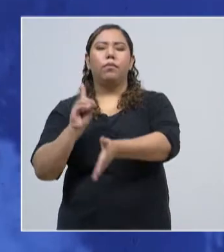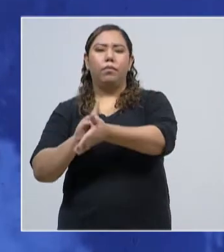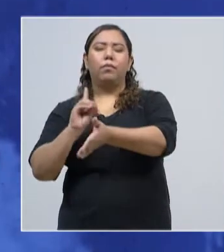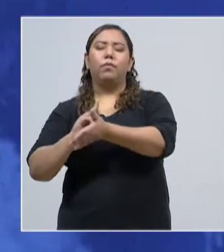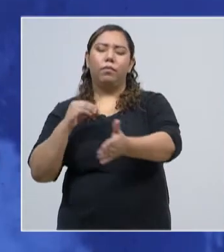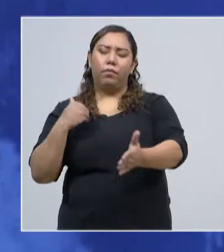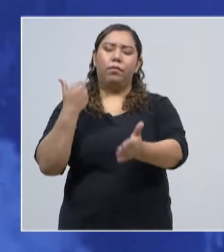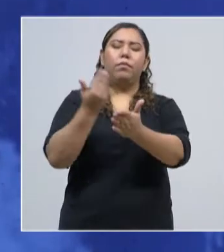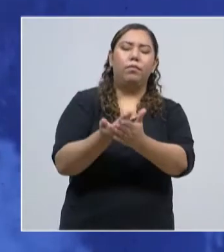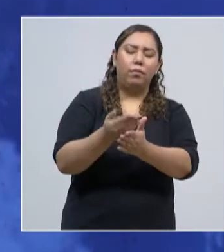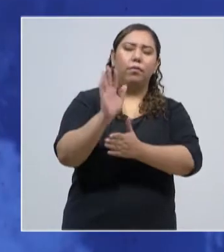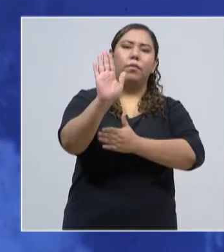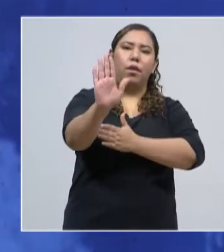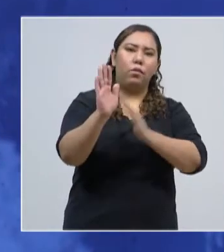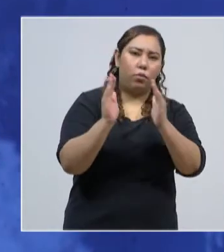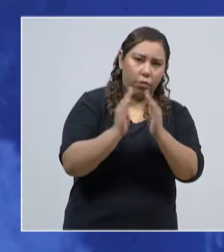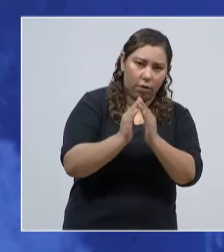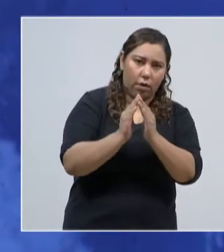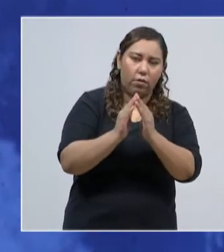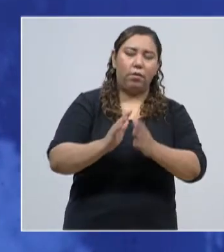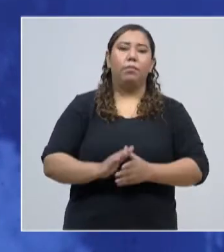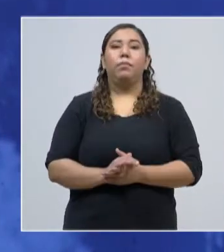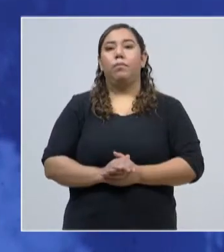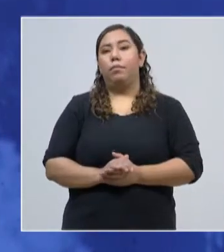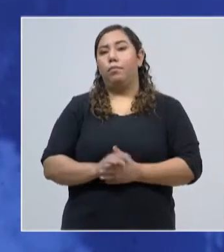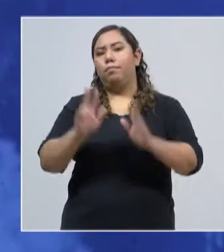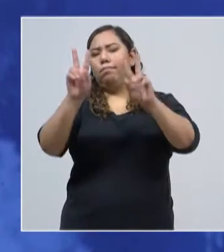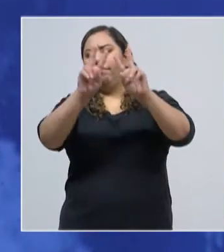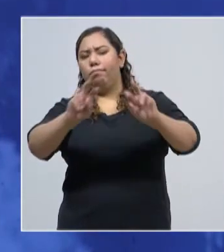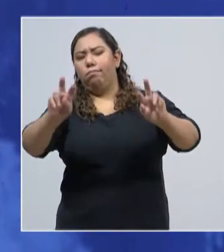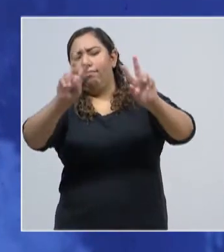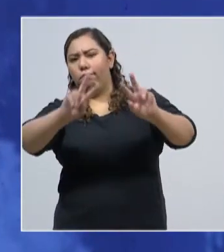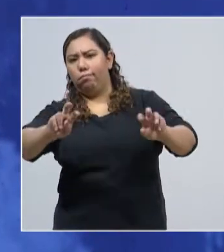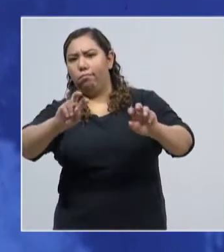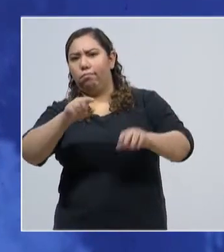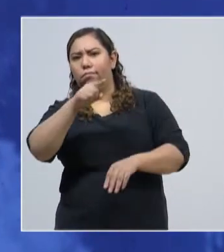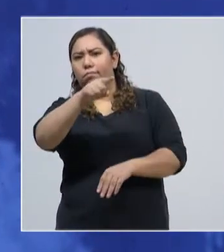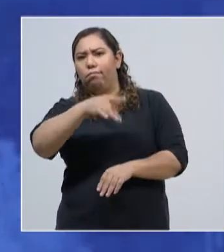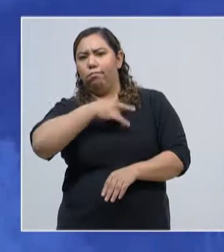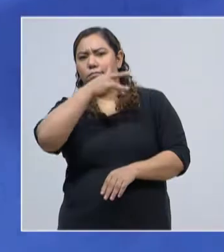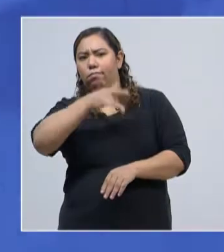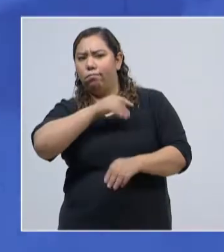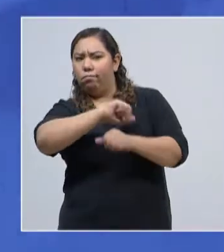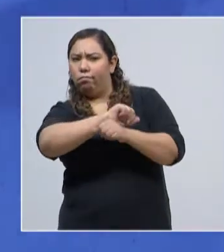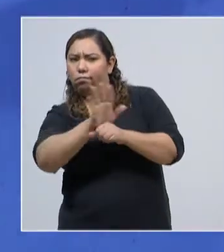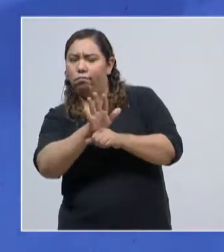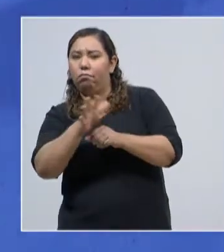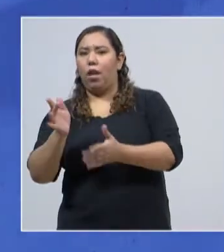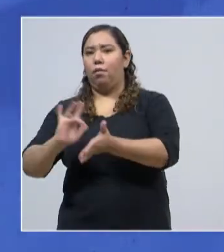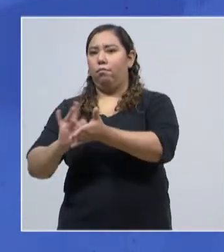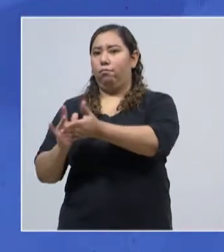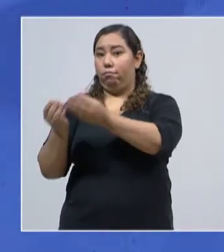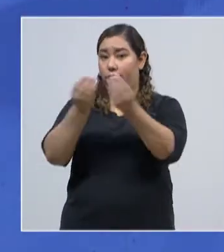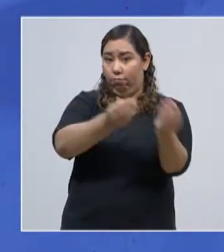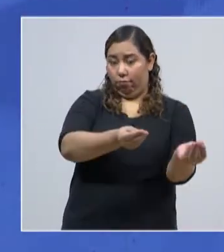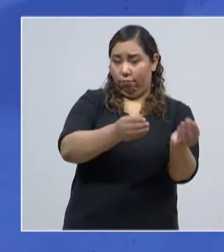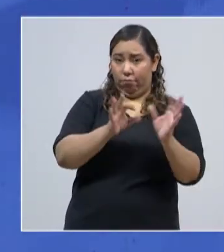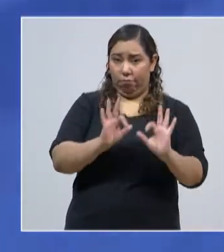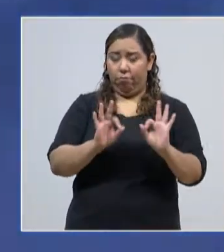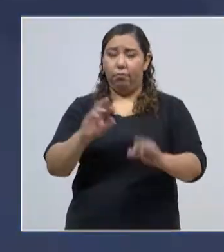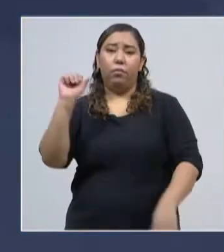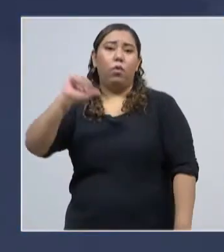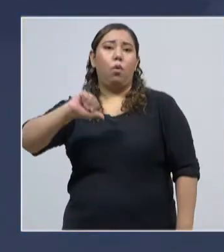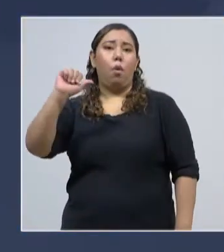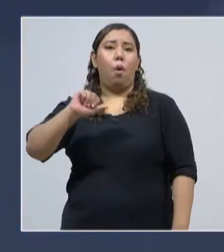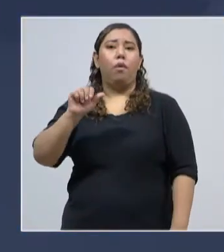ahí, en su casa, y puedan diagnosticarle de manera temprana. Y vamos a ver cómo ha estado la situación este día 30 de julio.